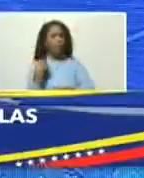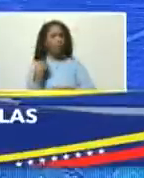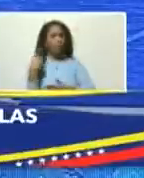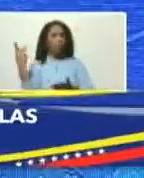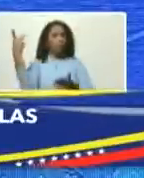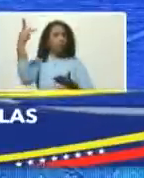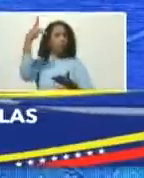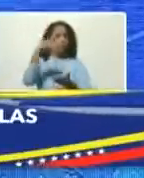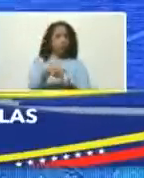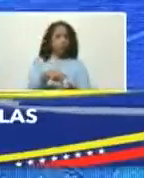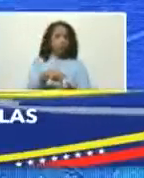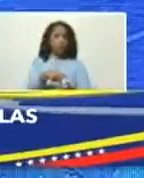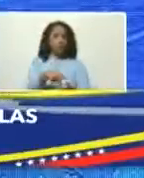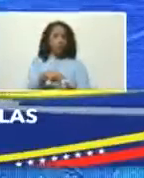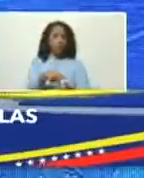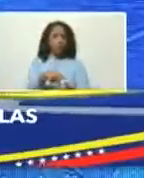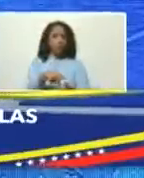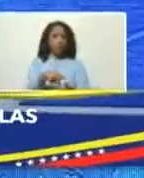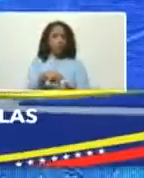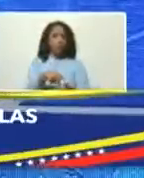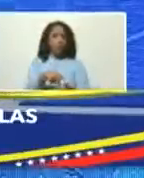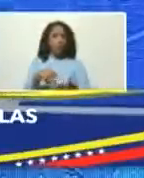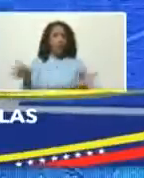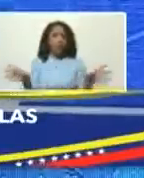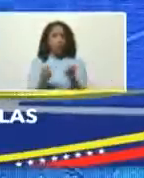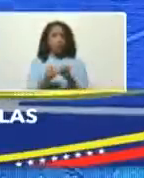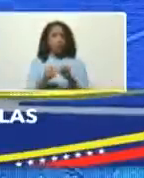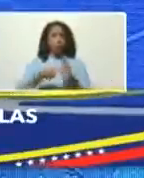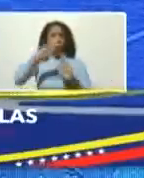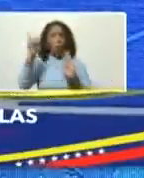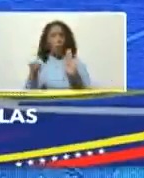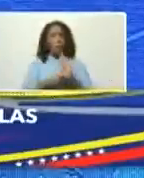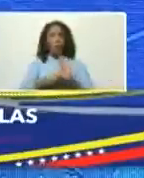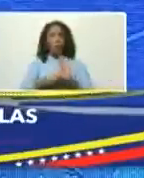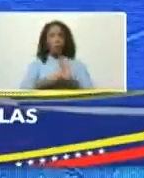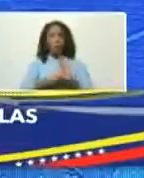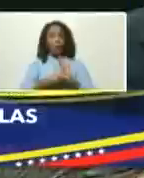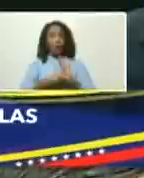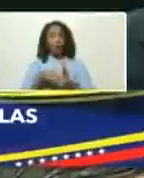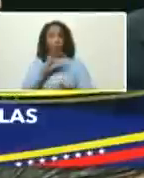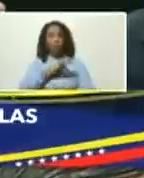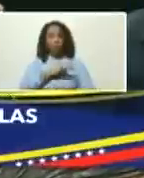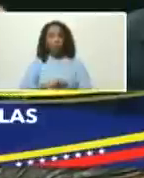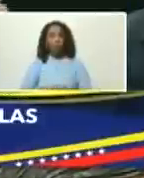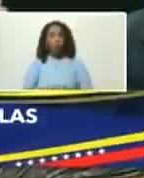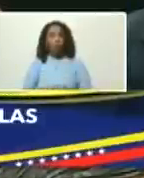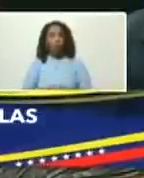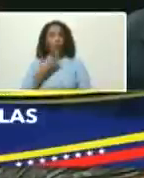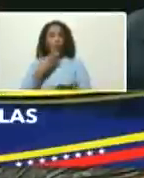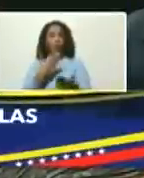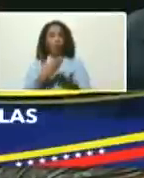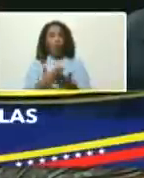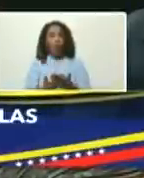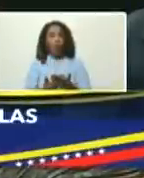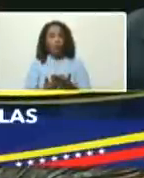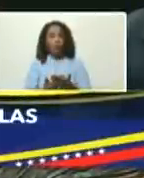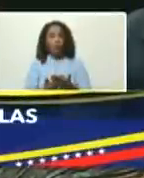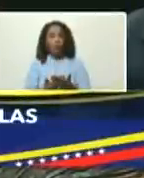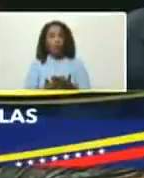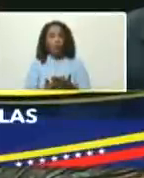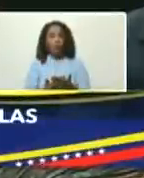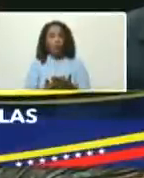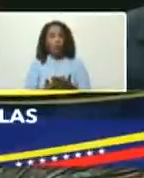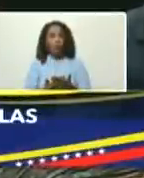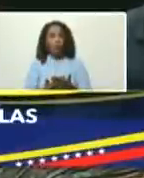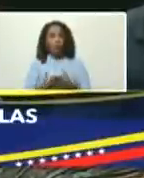se acuerde y se concrete por favor compañero Félix Plasencia Presidente muchas gracias honor que me hacen permitirme